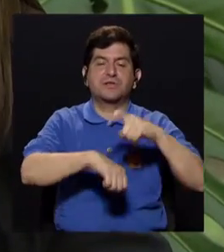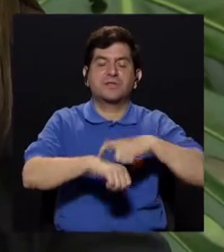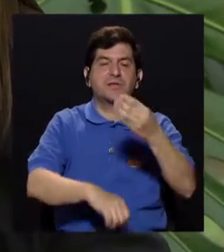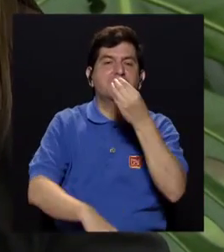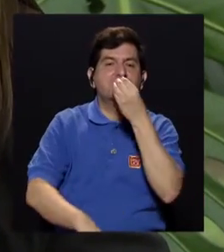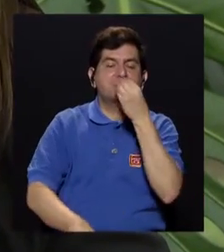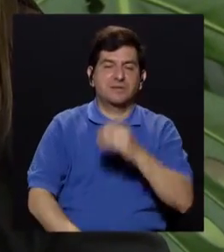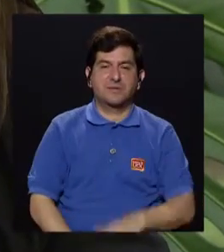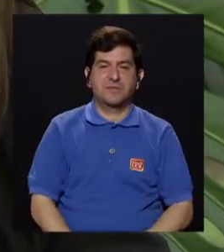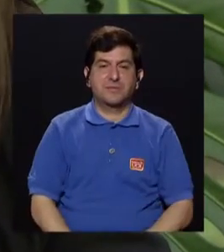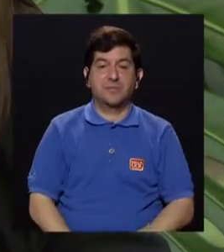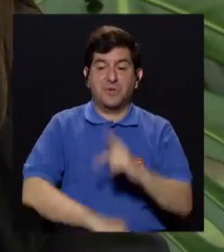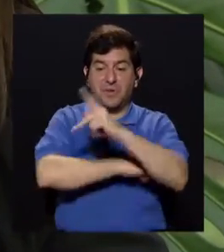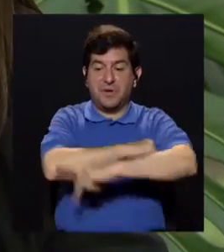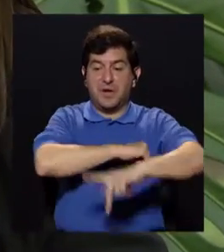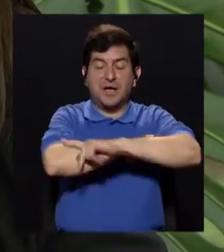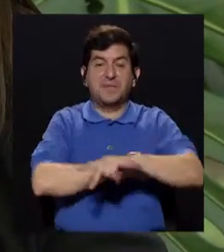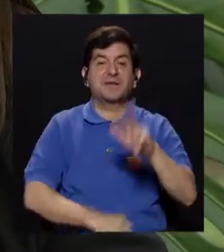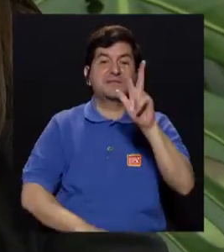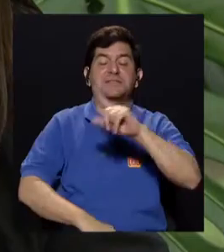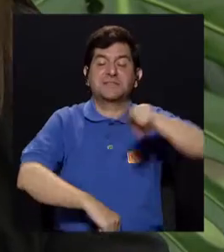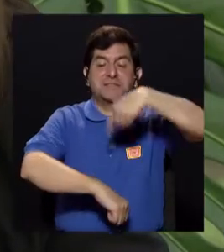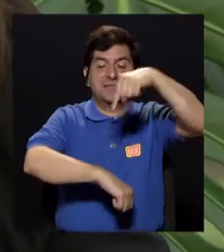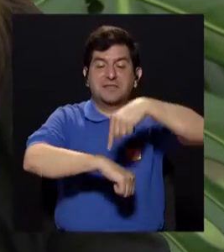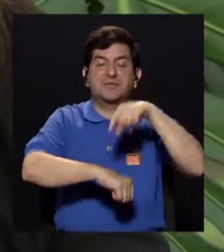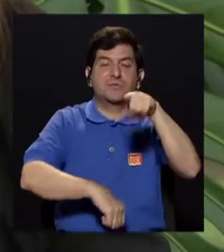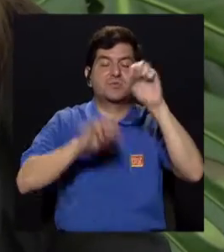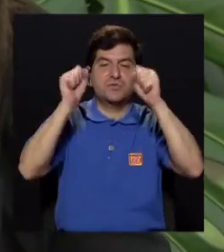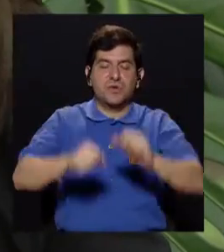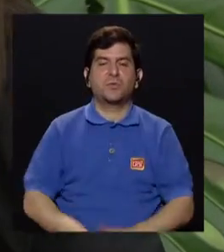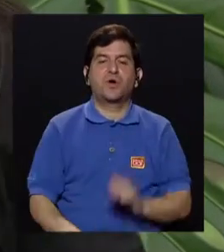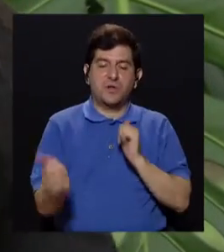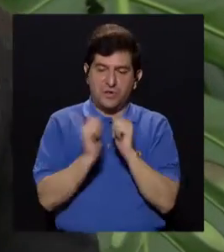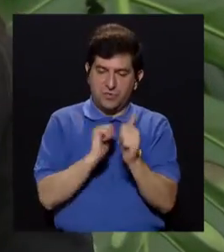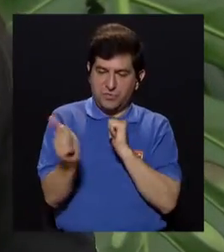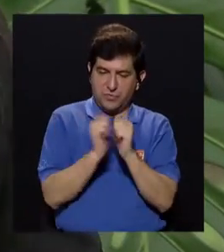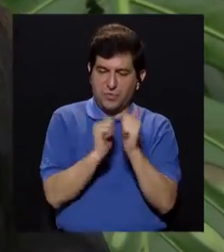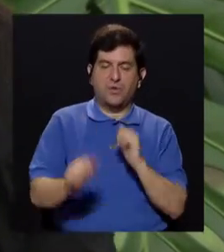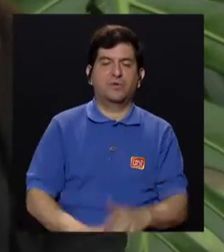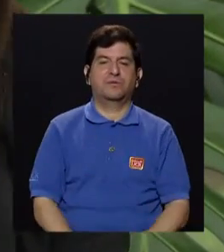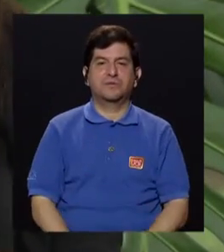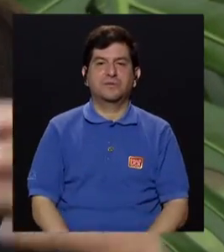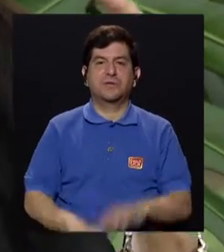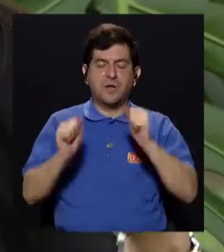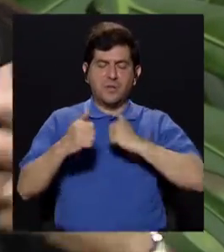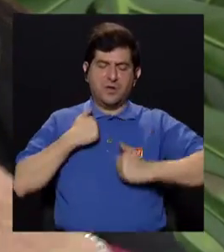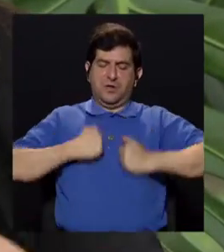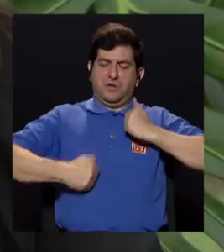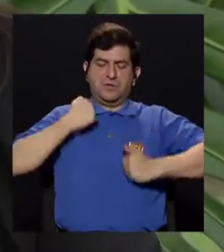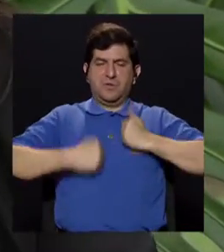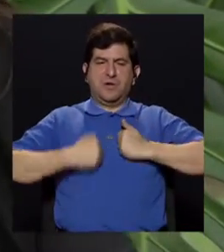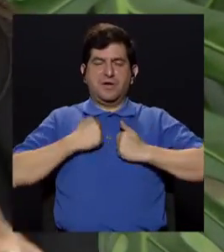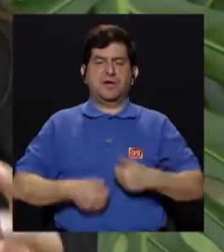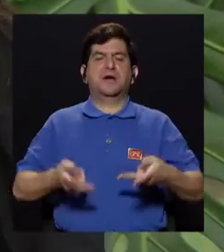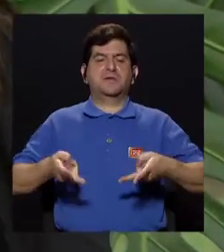para almorzar. Hay países que tienen tres. Y entonces usted puede hacer ejercicios, puede darse un buen baño, hacer una buena